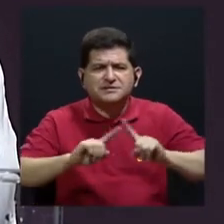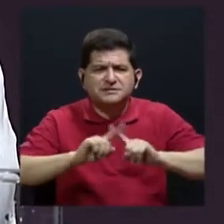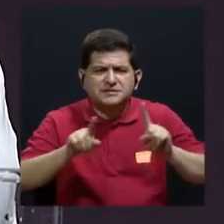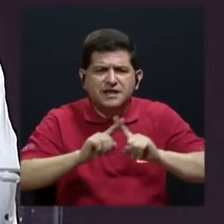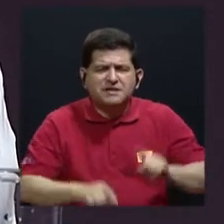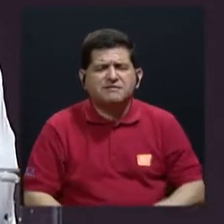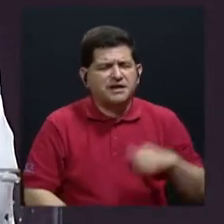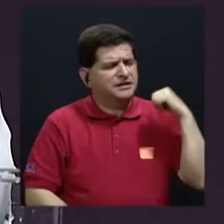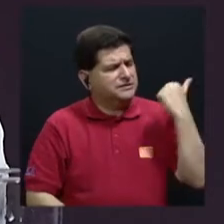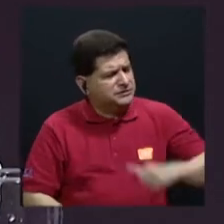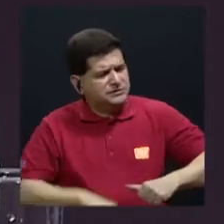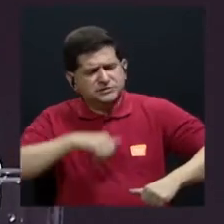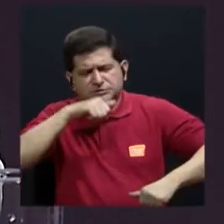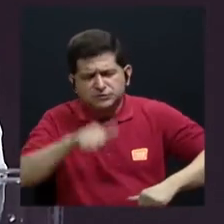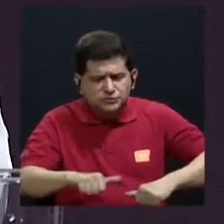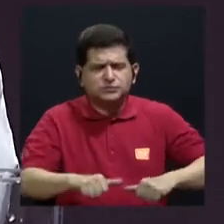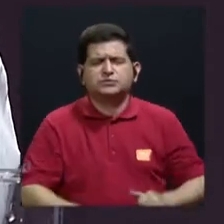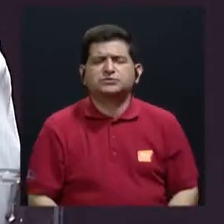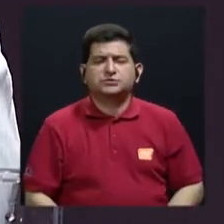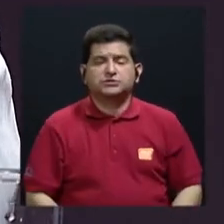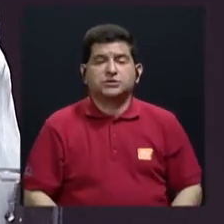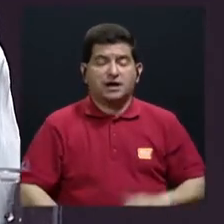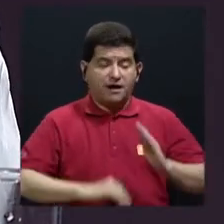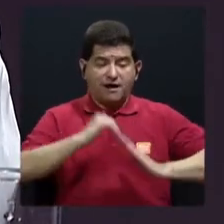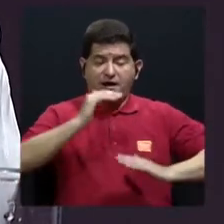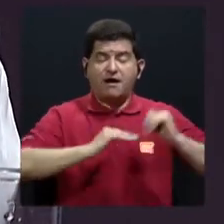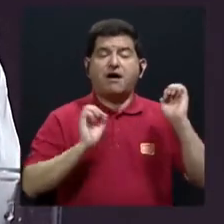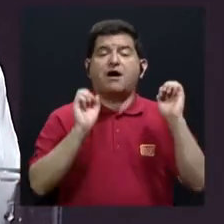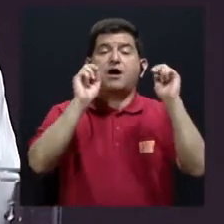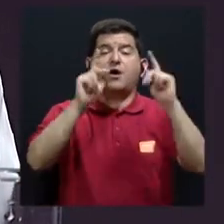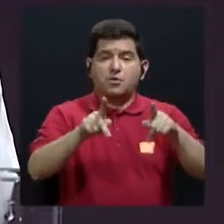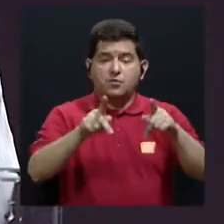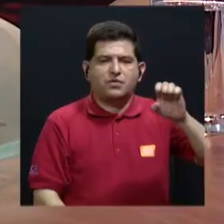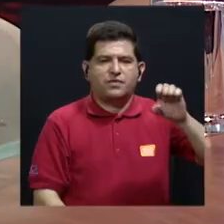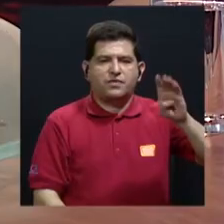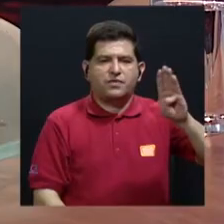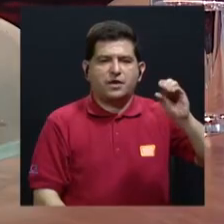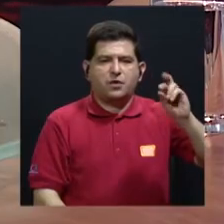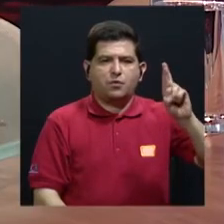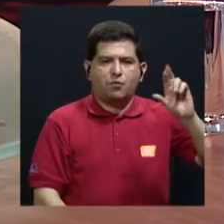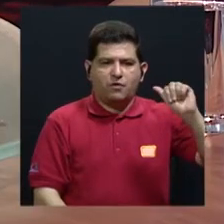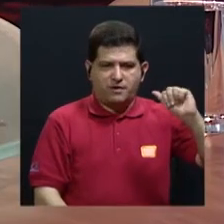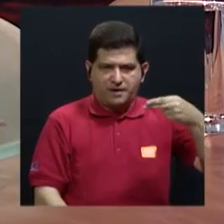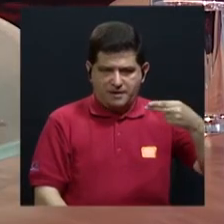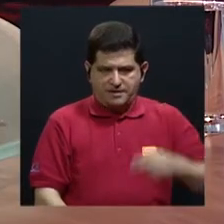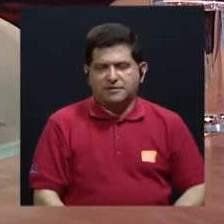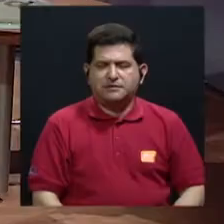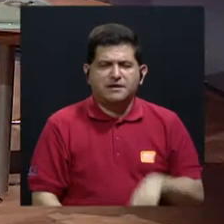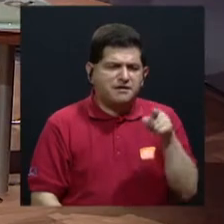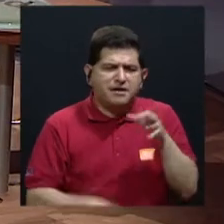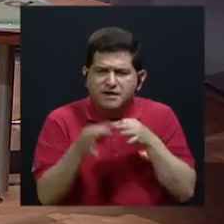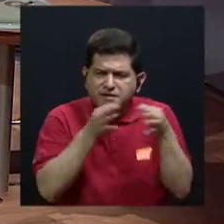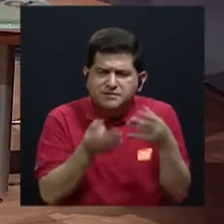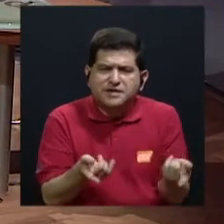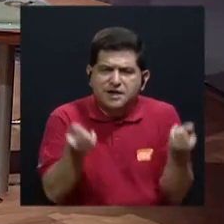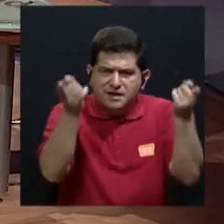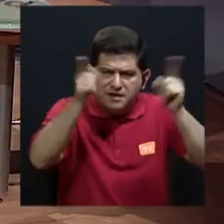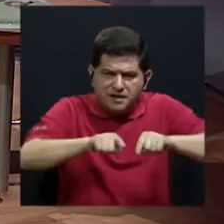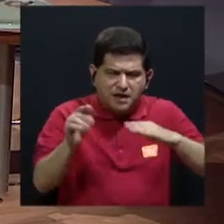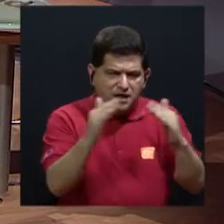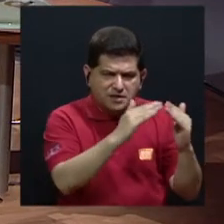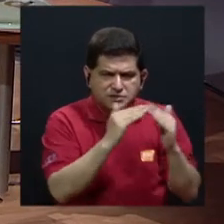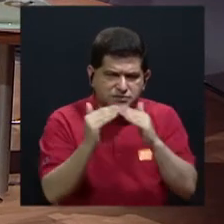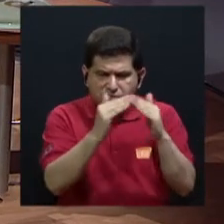esforzada construyen la posibilidad de llegar a la justicia. ¿Por qué en el caso de la